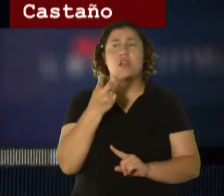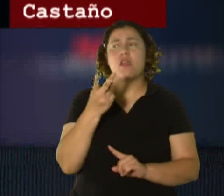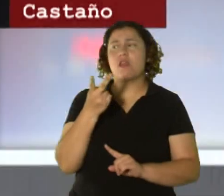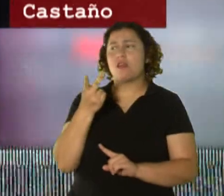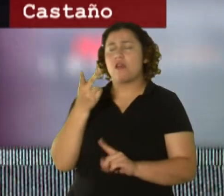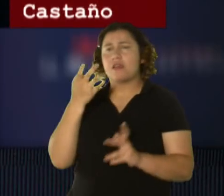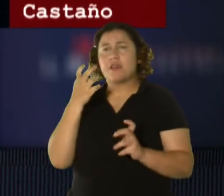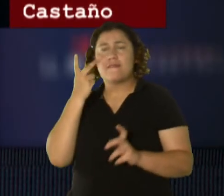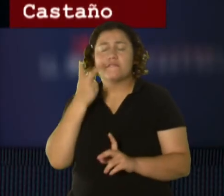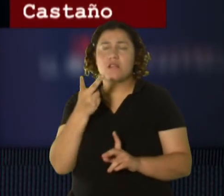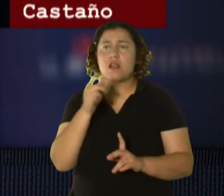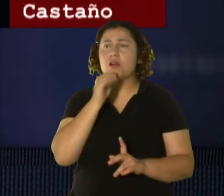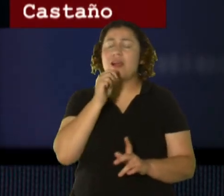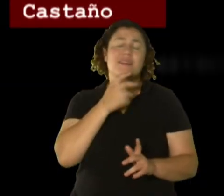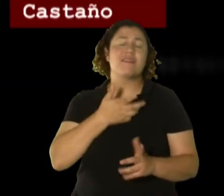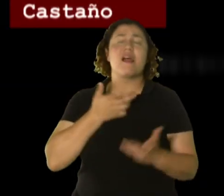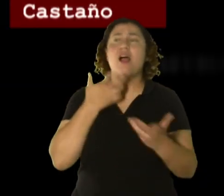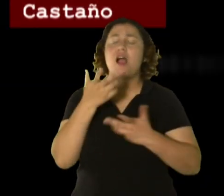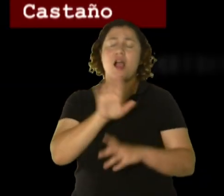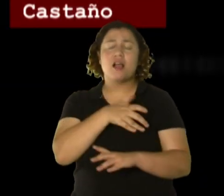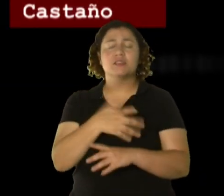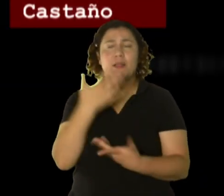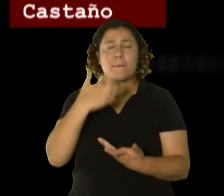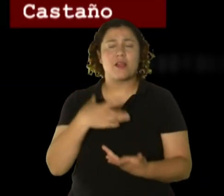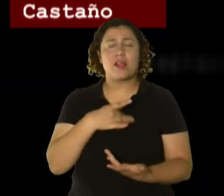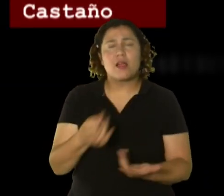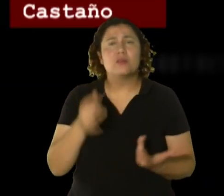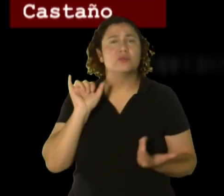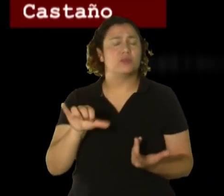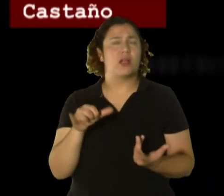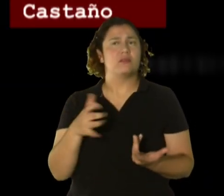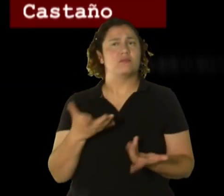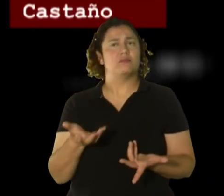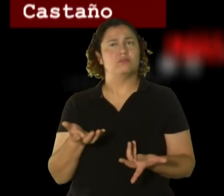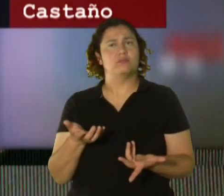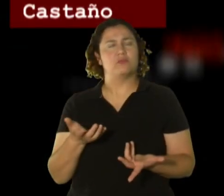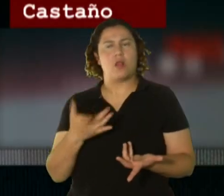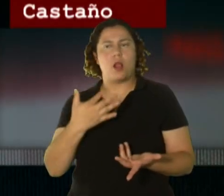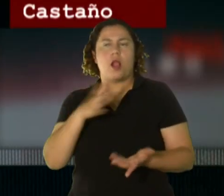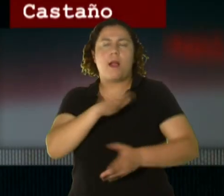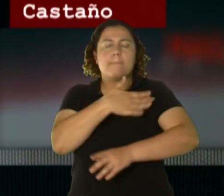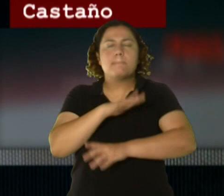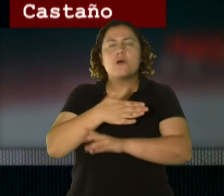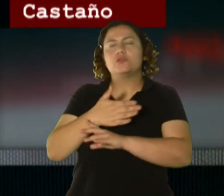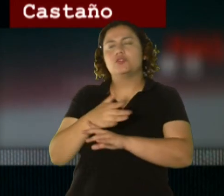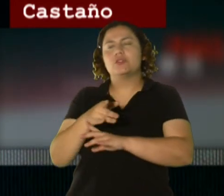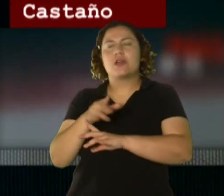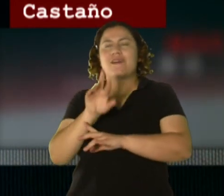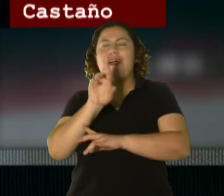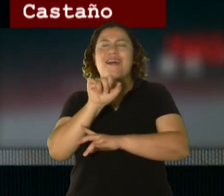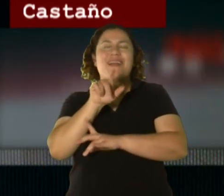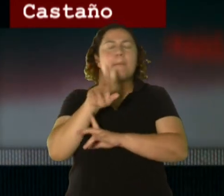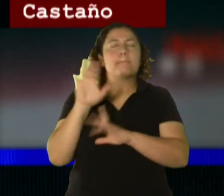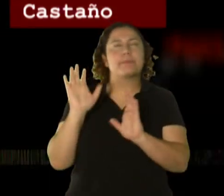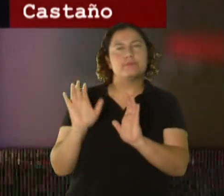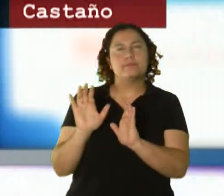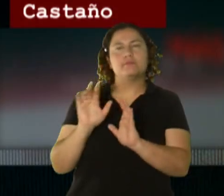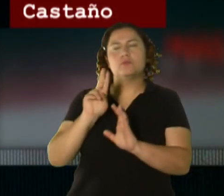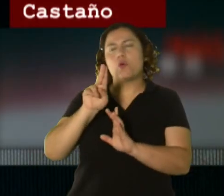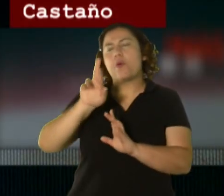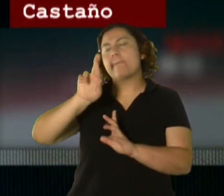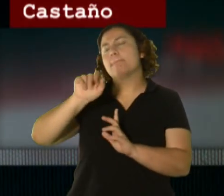su cantante, porque a él le gusta eso, la música urbana y le gusta todo esto que tiene que ver con